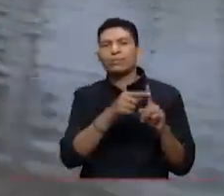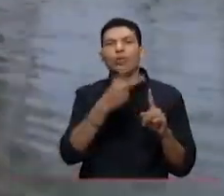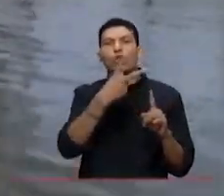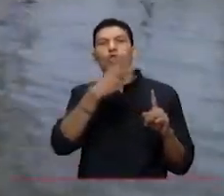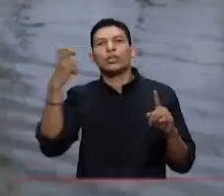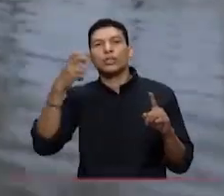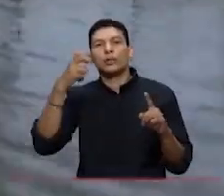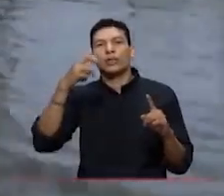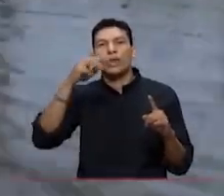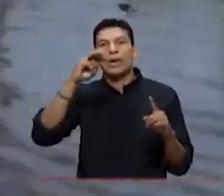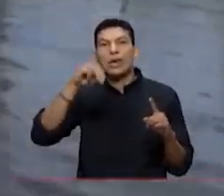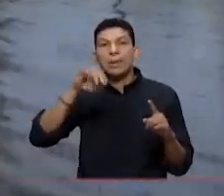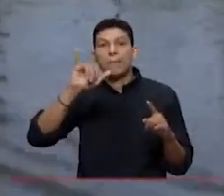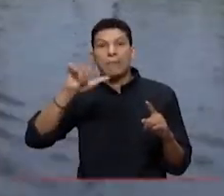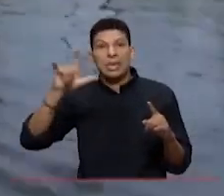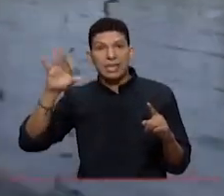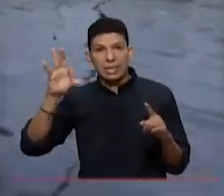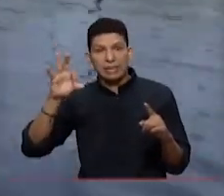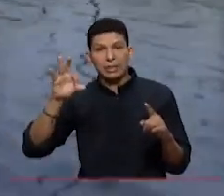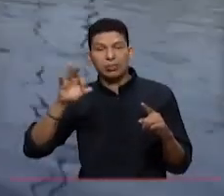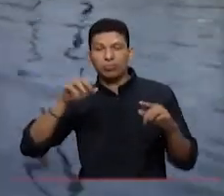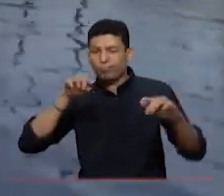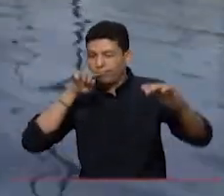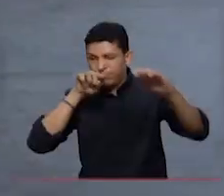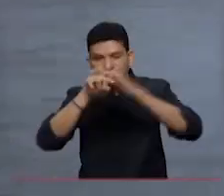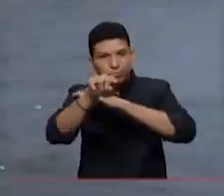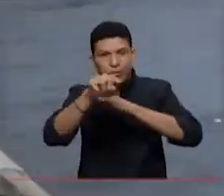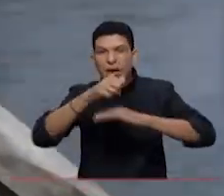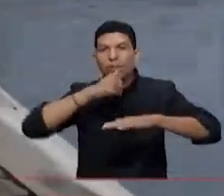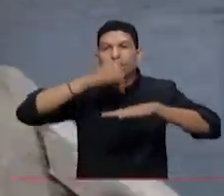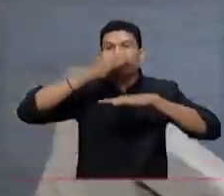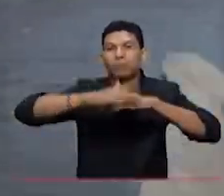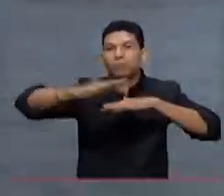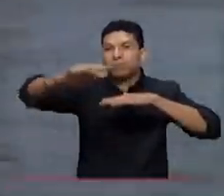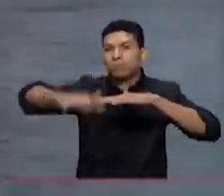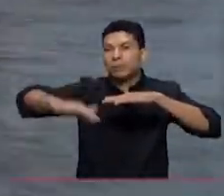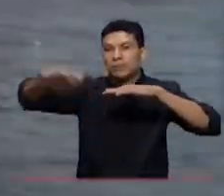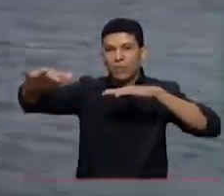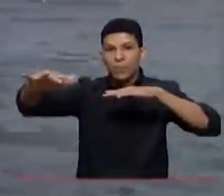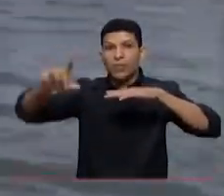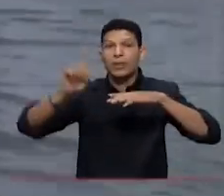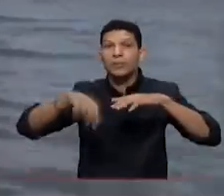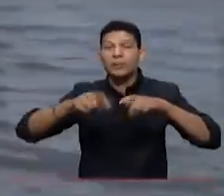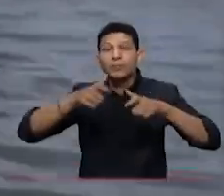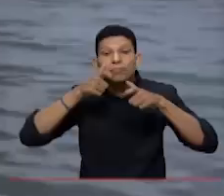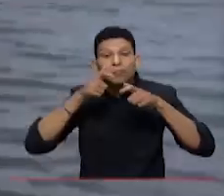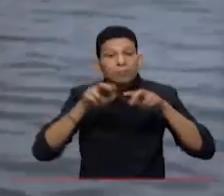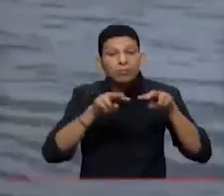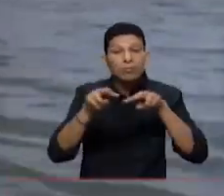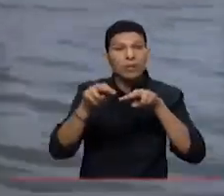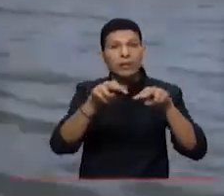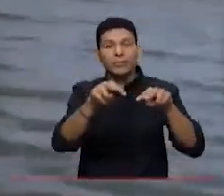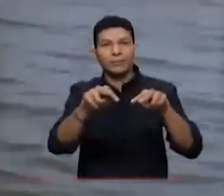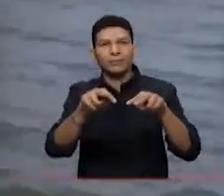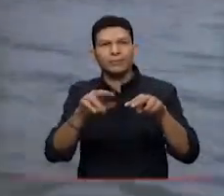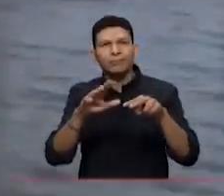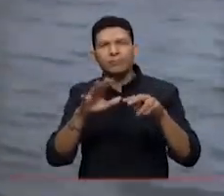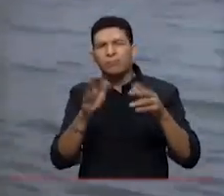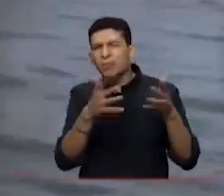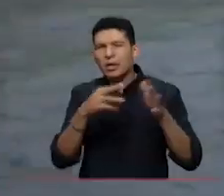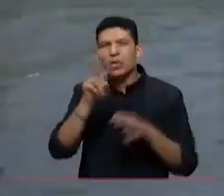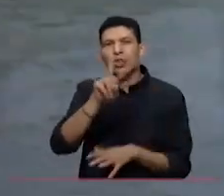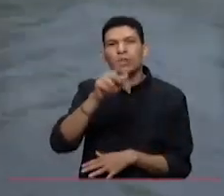200 millas hacia adentro del mar y revisando los ecosistemas costeros dos